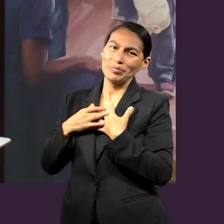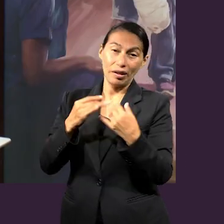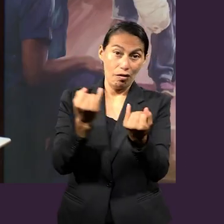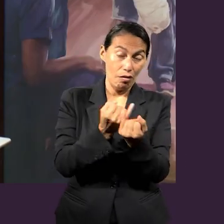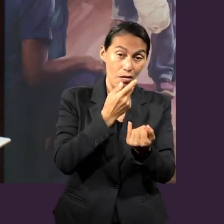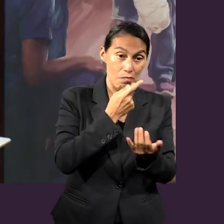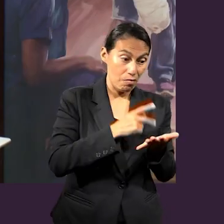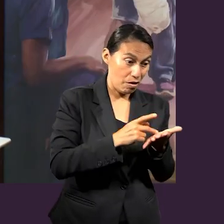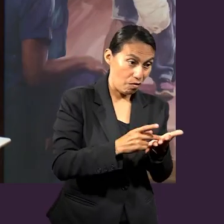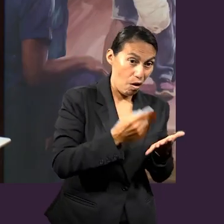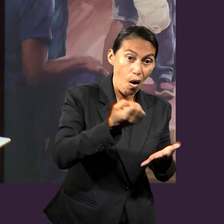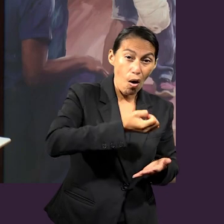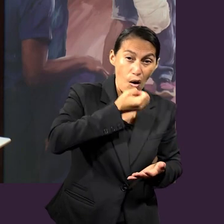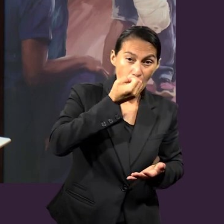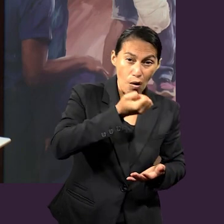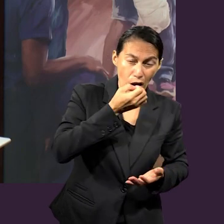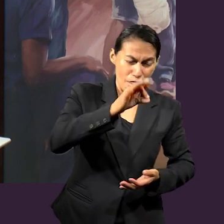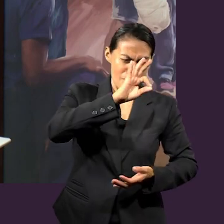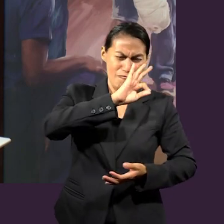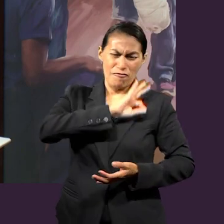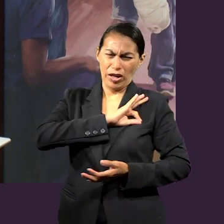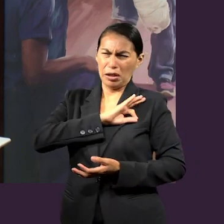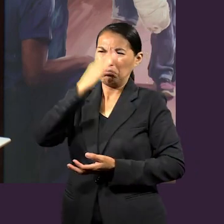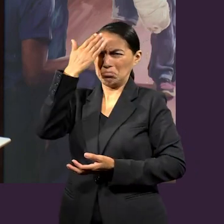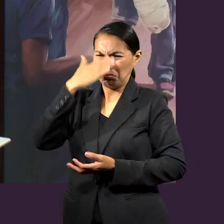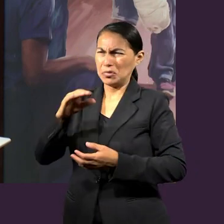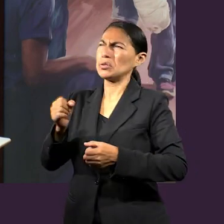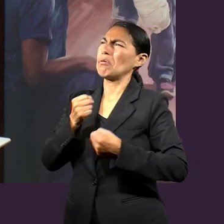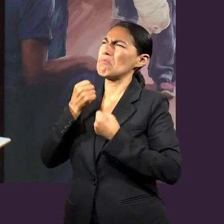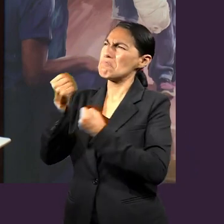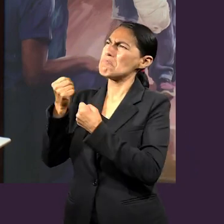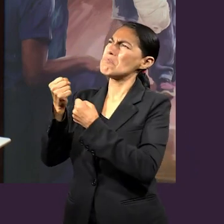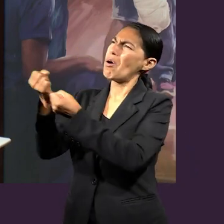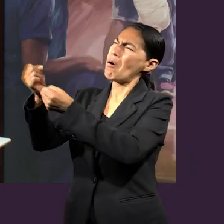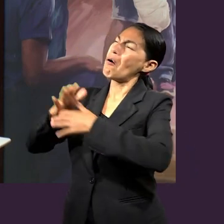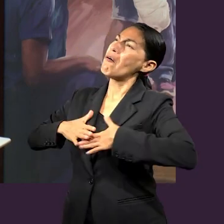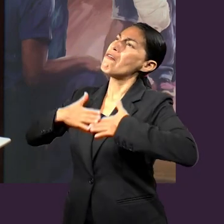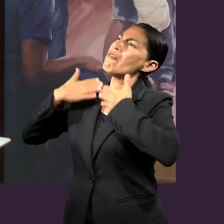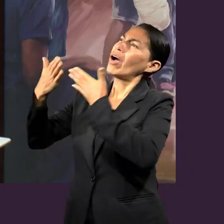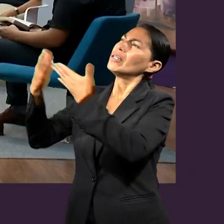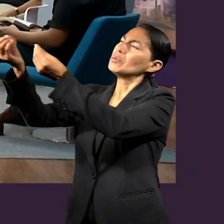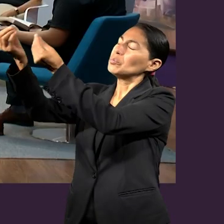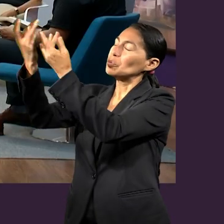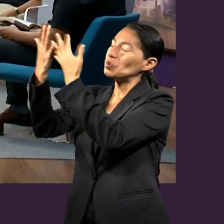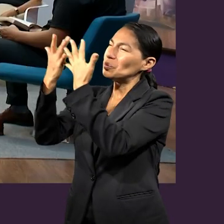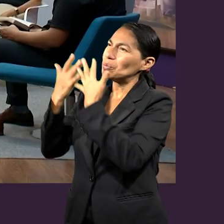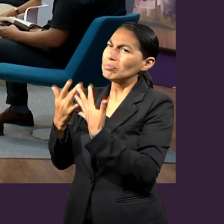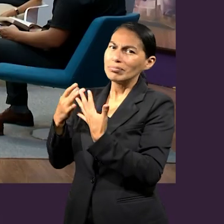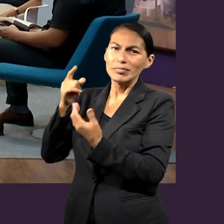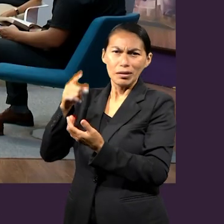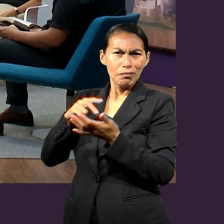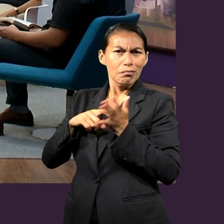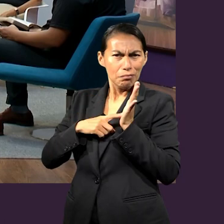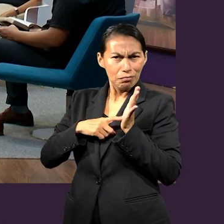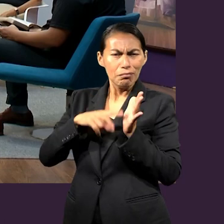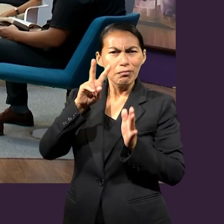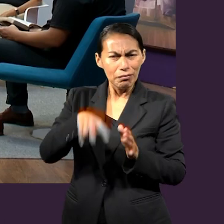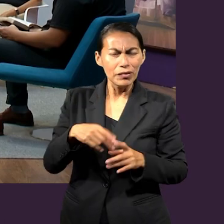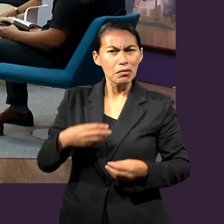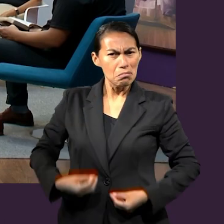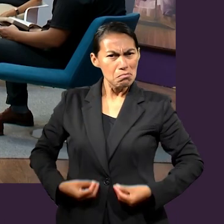con fe, creyendo que iba a recibir eso, nosotros debemos de orar con fe. Y lo hizo una realidad en su vida